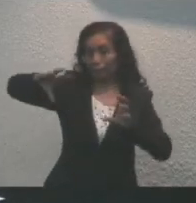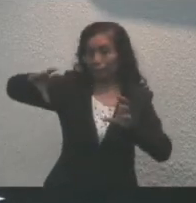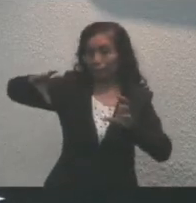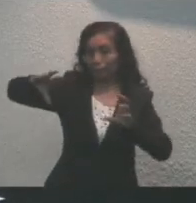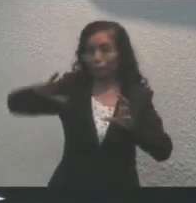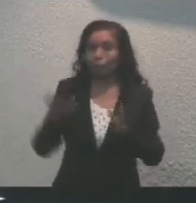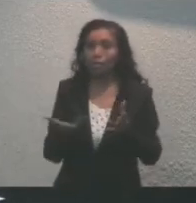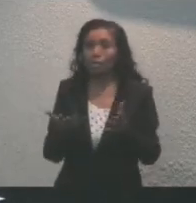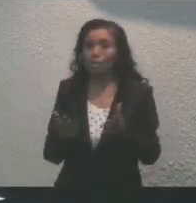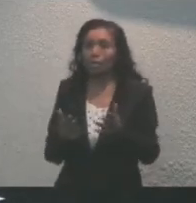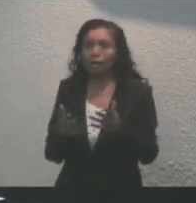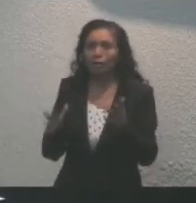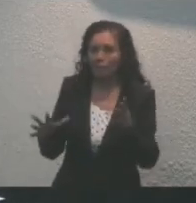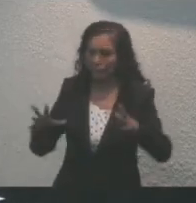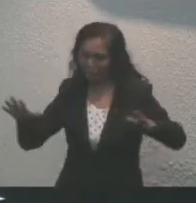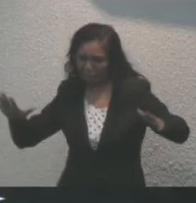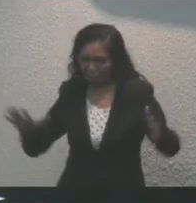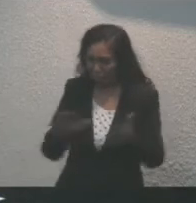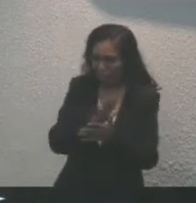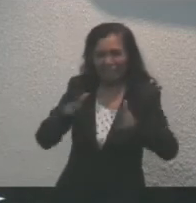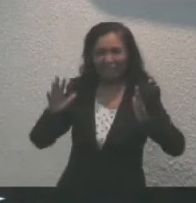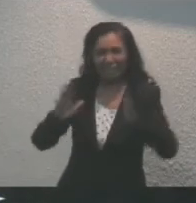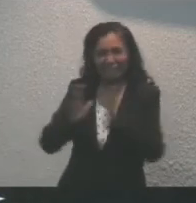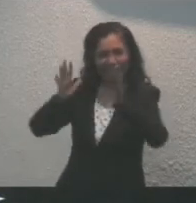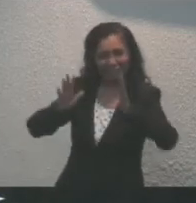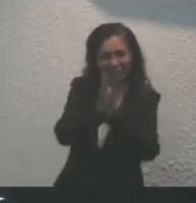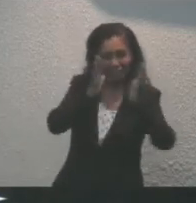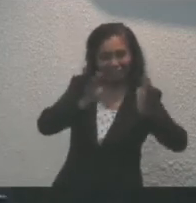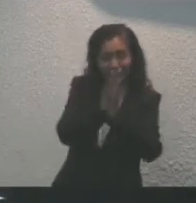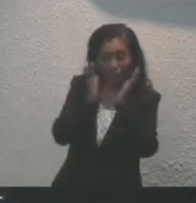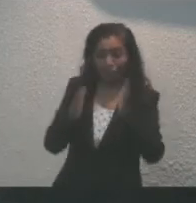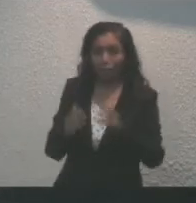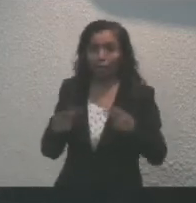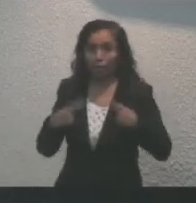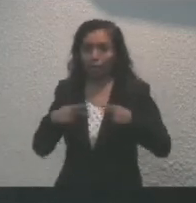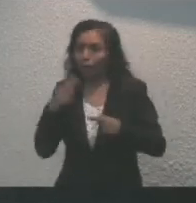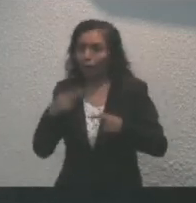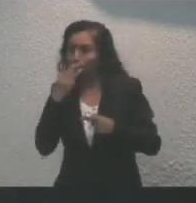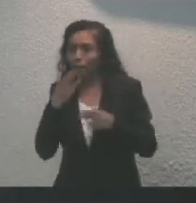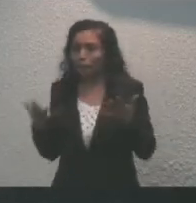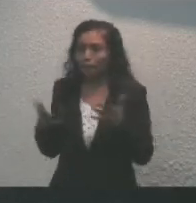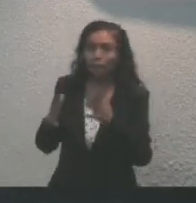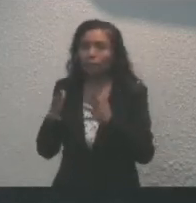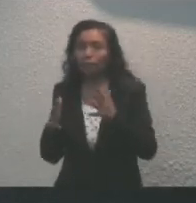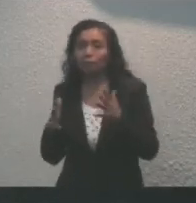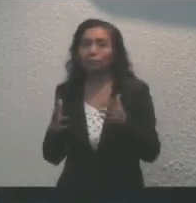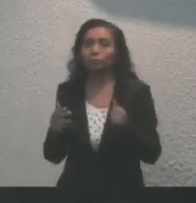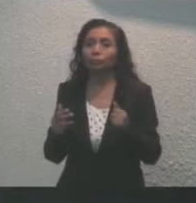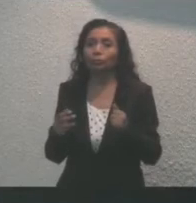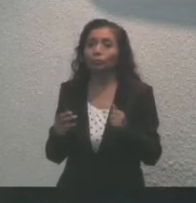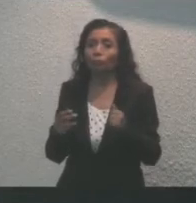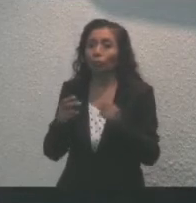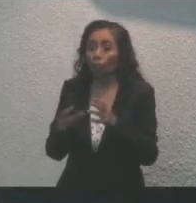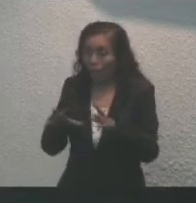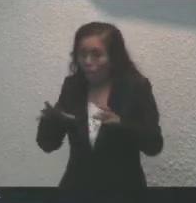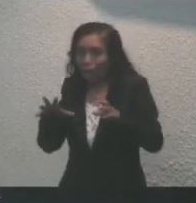sembrando terror y destrucción. Los mayas lograron apoderarse del 70